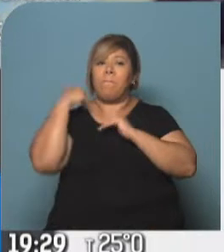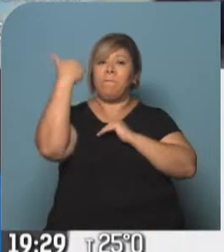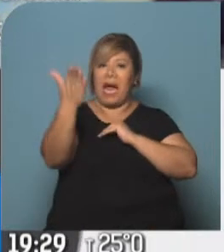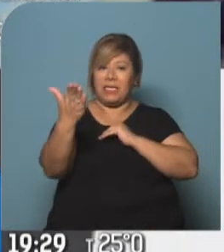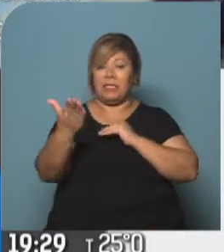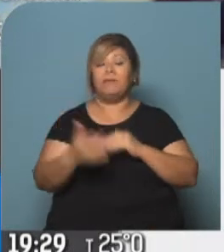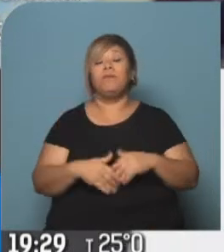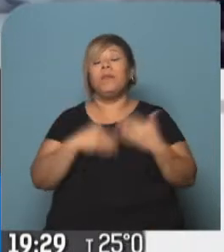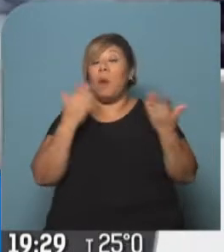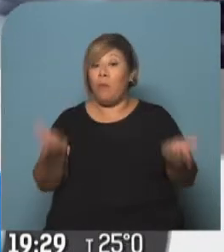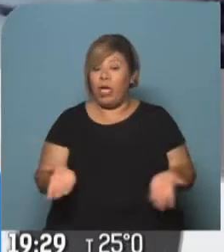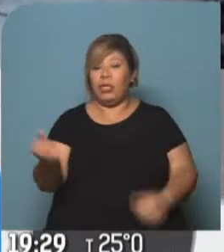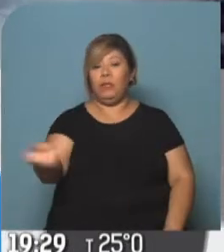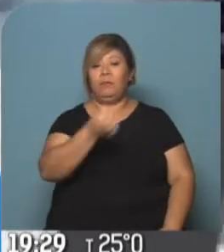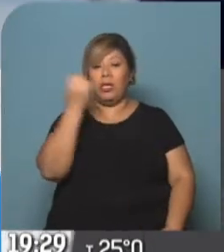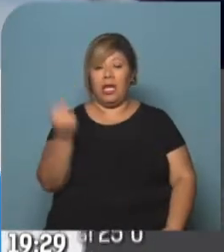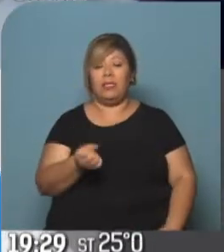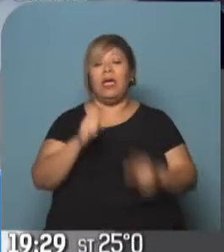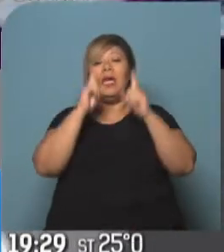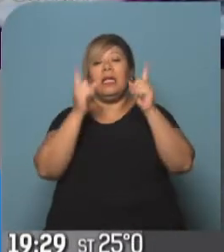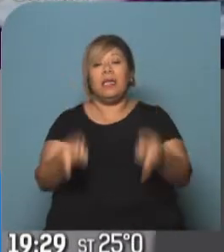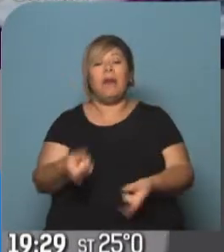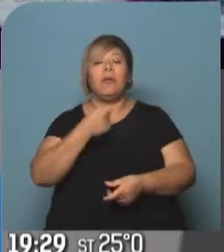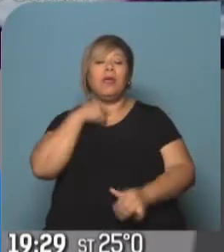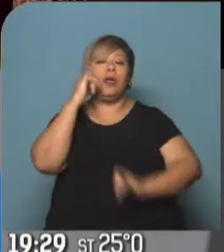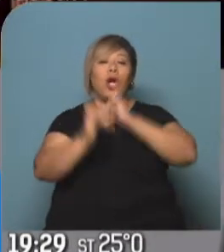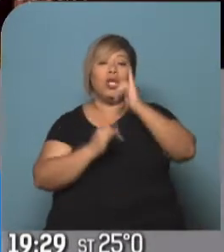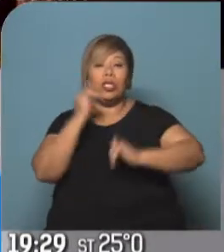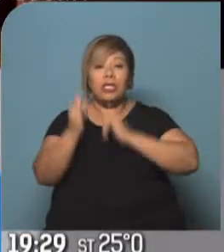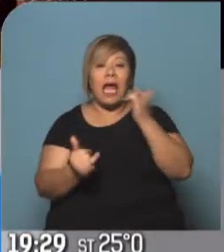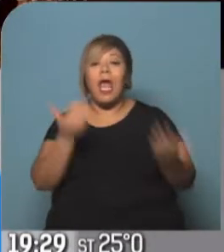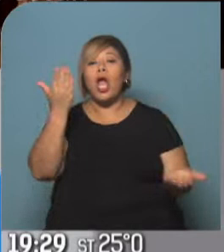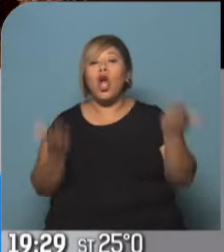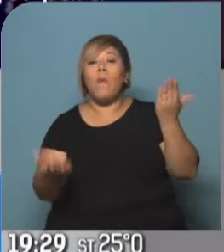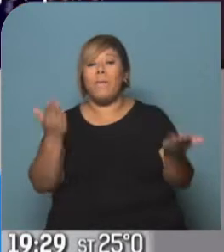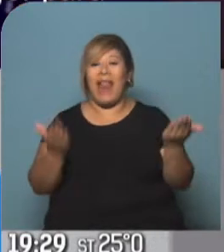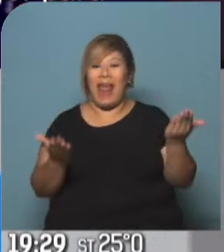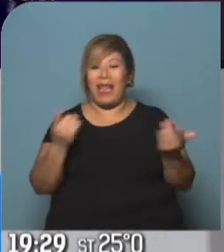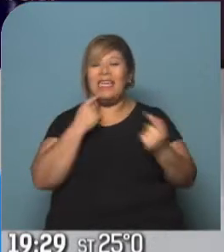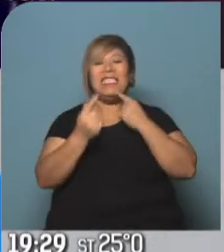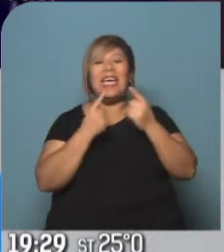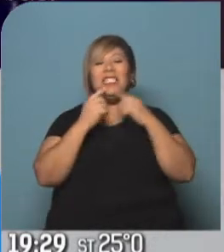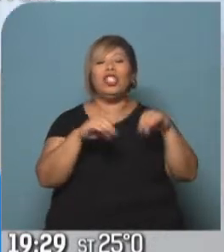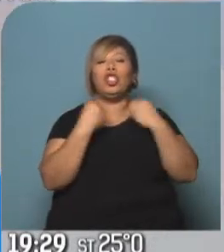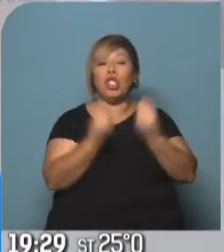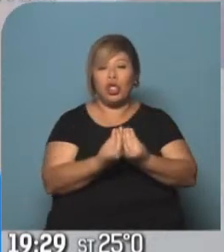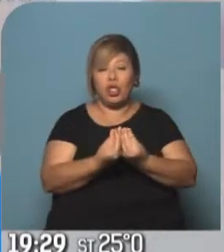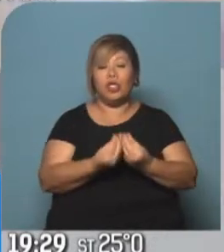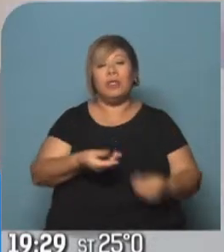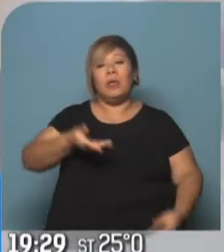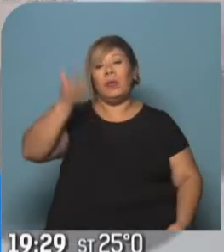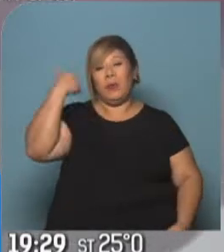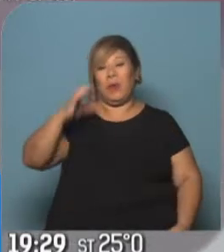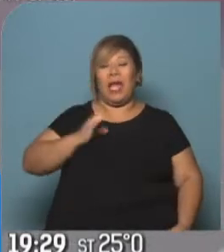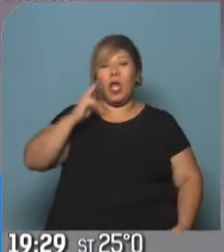que esto también hay que destacarlo, el hecho de poder comparar dos censos que antes no se podía hacer, nos permite seguir